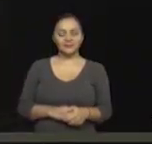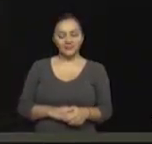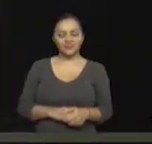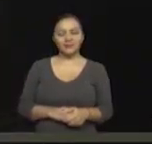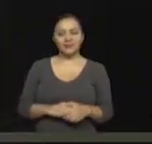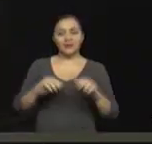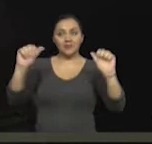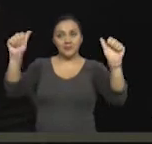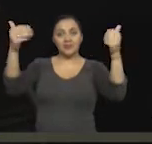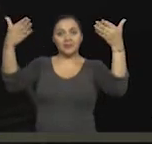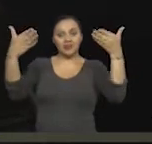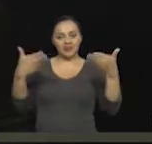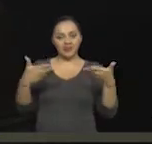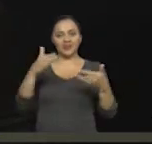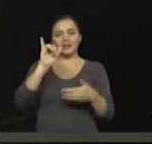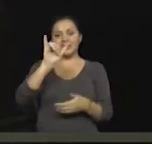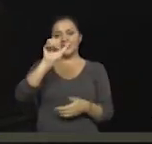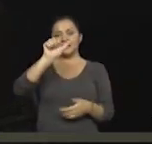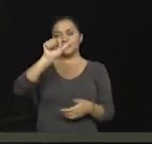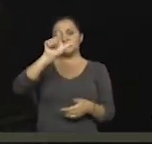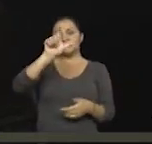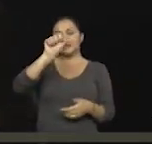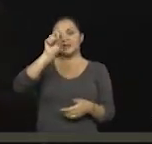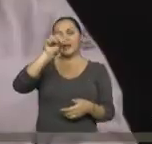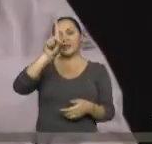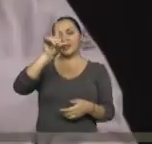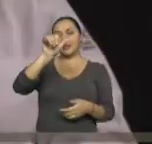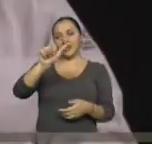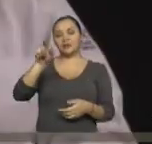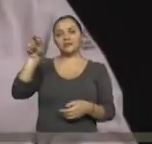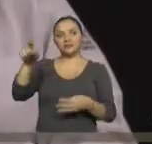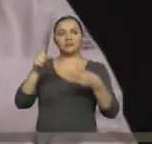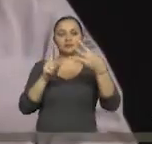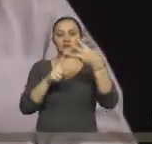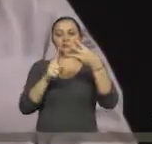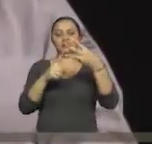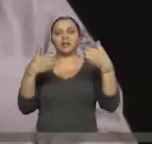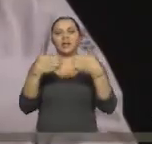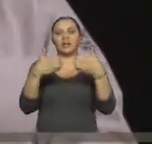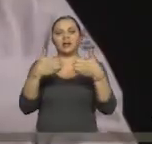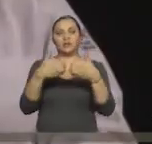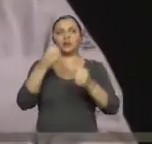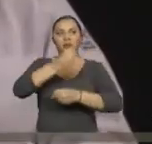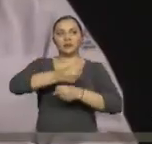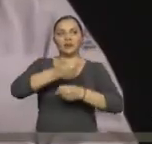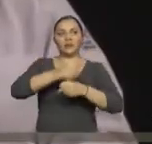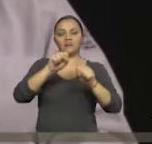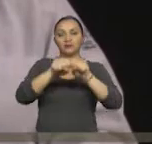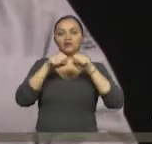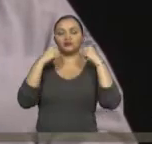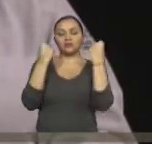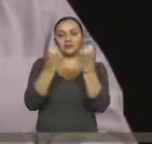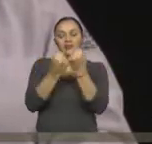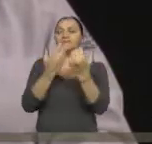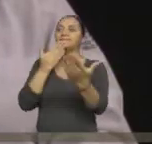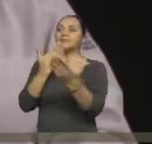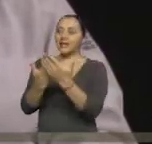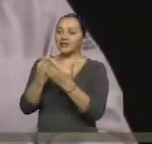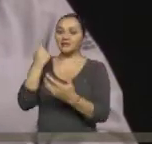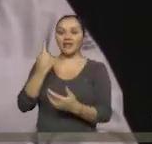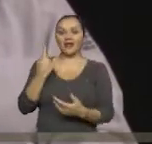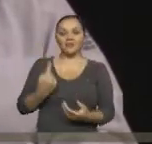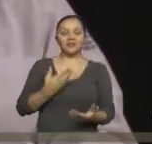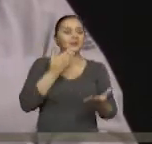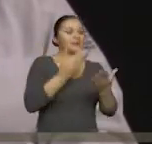Bienvenida ya a Islandia Colaruales, trabajadora social, el tercer miembro del equipo de calificación de discapacidad. Gracias, Gaby. Gracias,